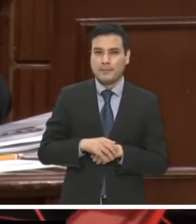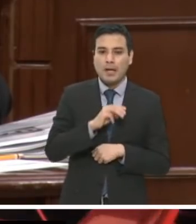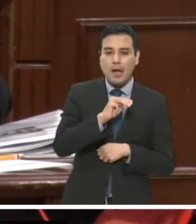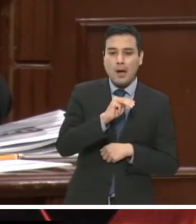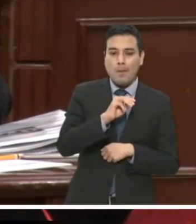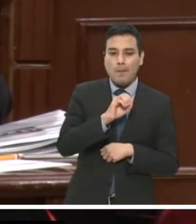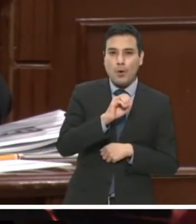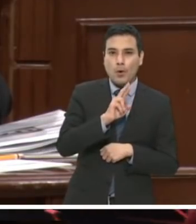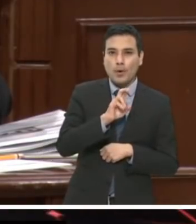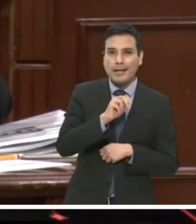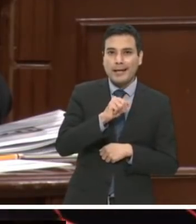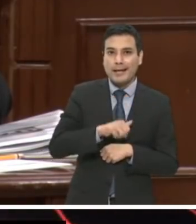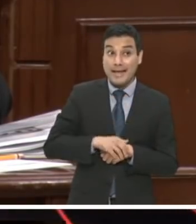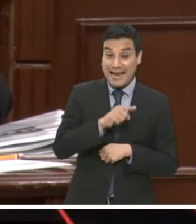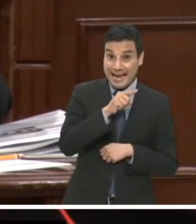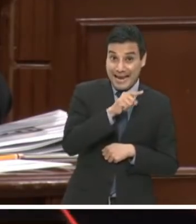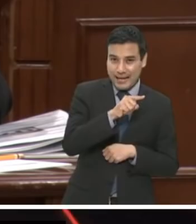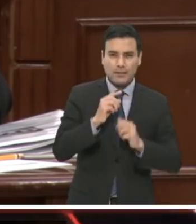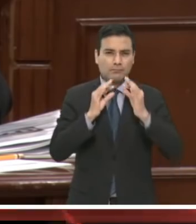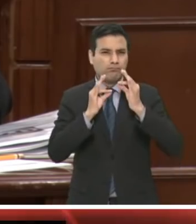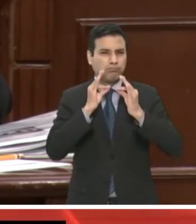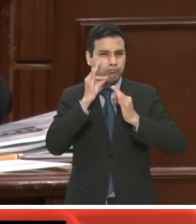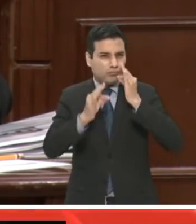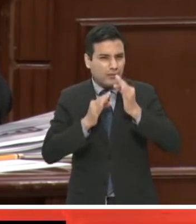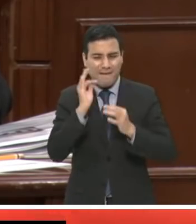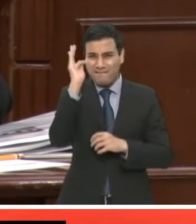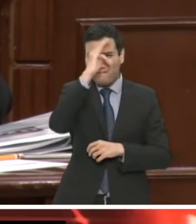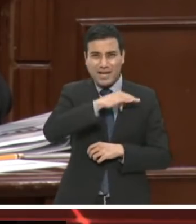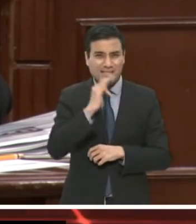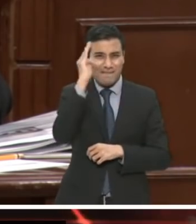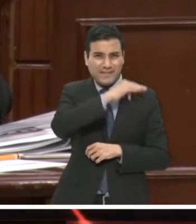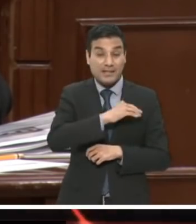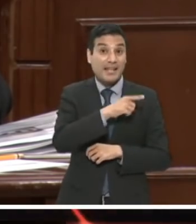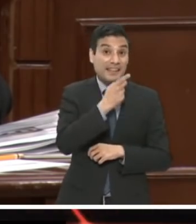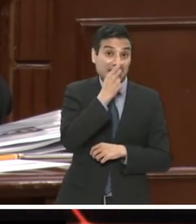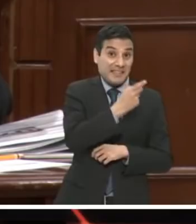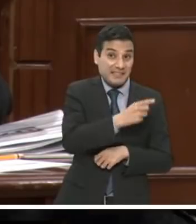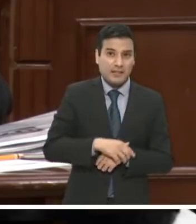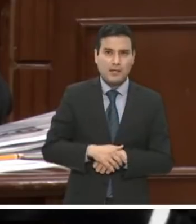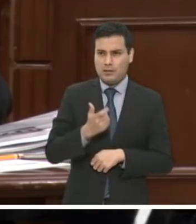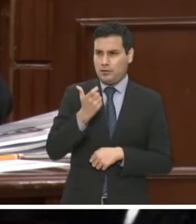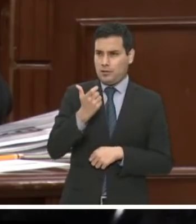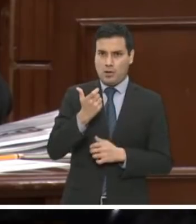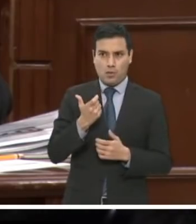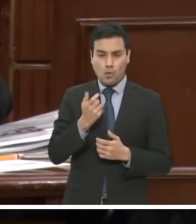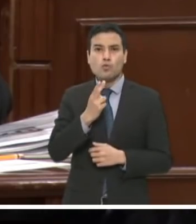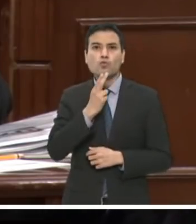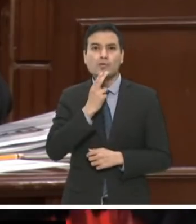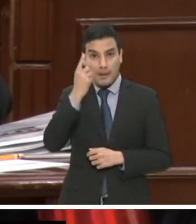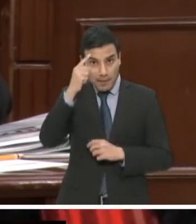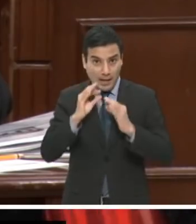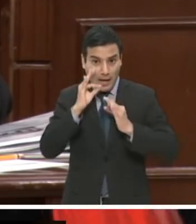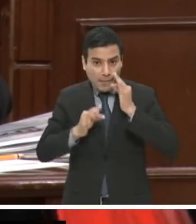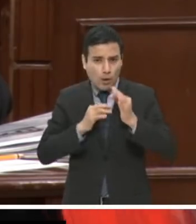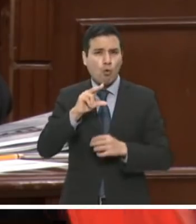campaña propagandística falsa al decir que sus recursos no estaban en campaña, sino que